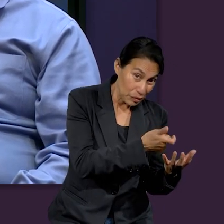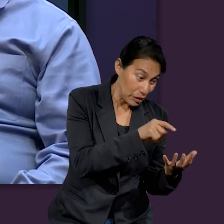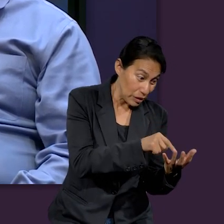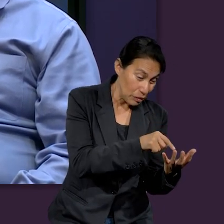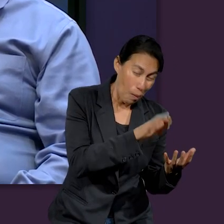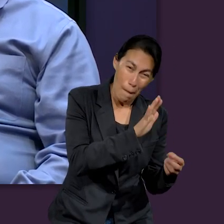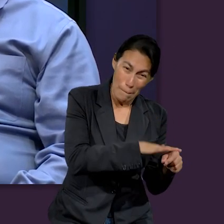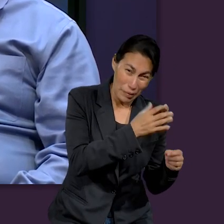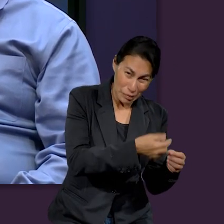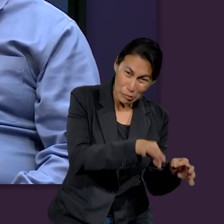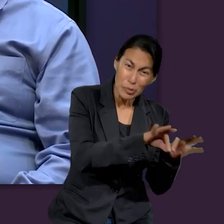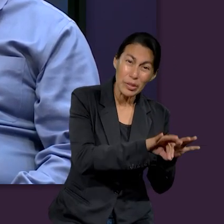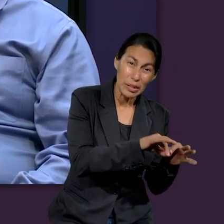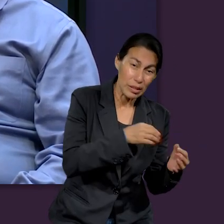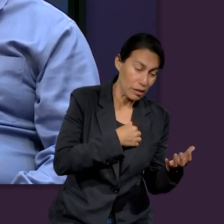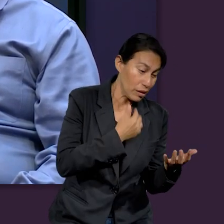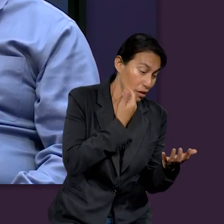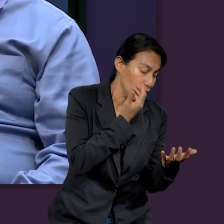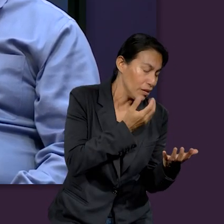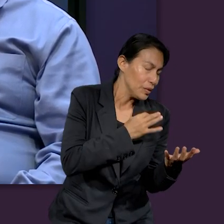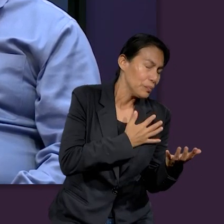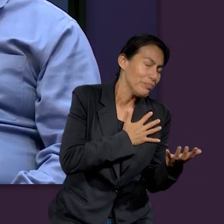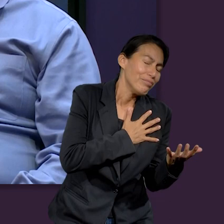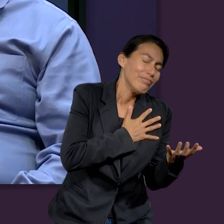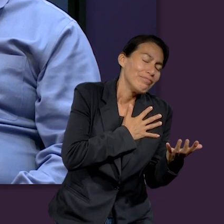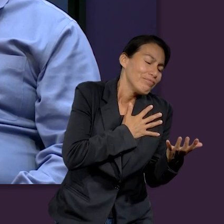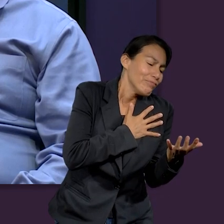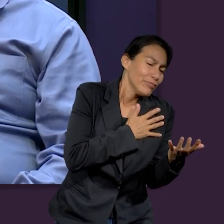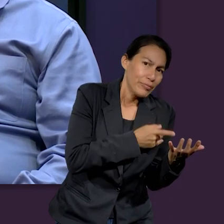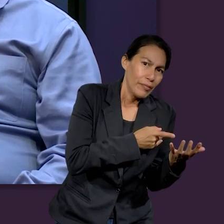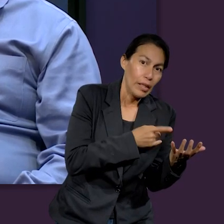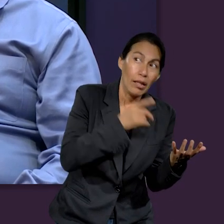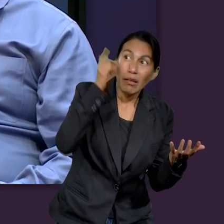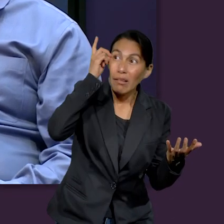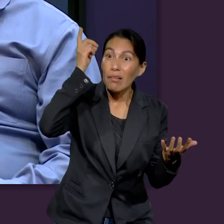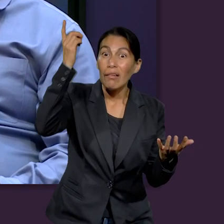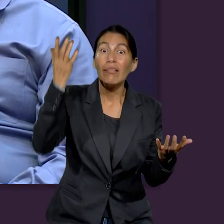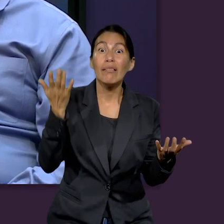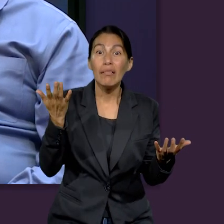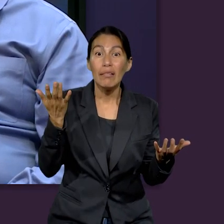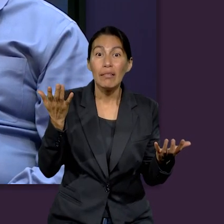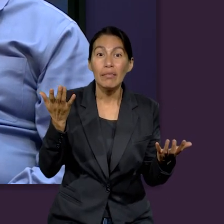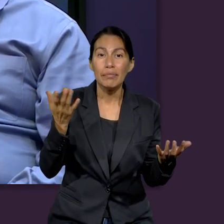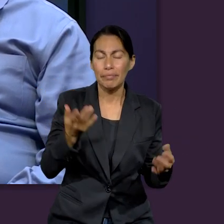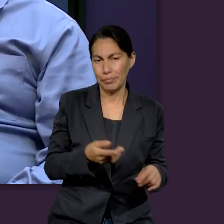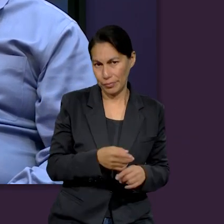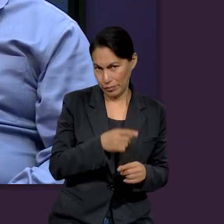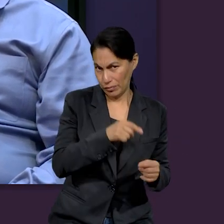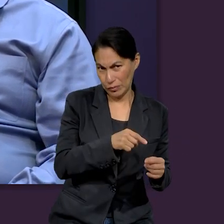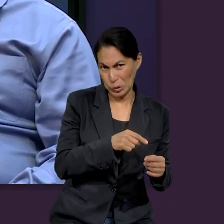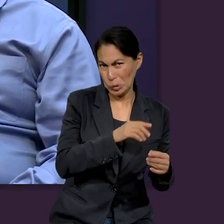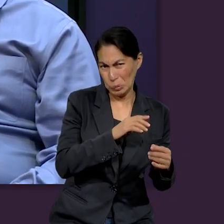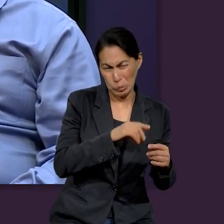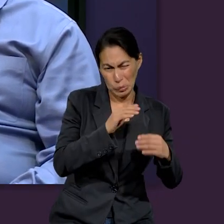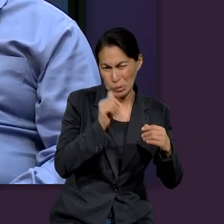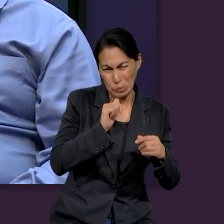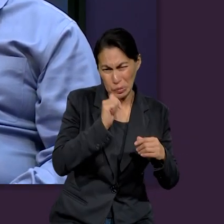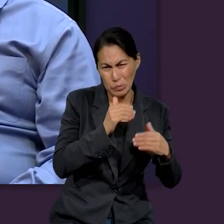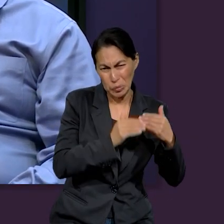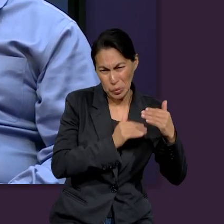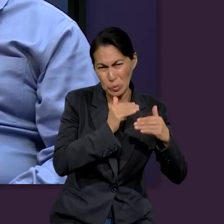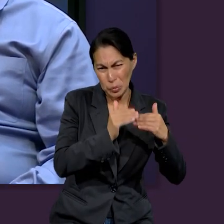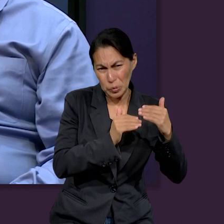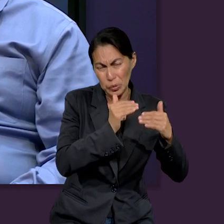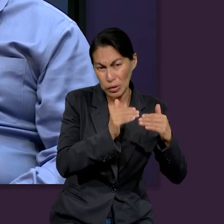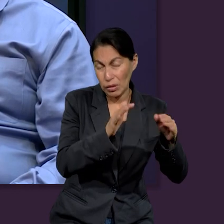Entonces, si recordamos qué es el dinero, pues el dinero es más que nada una idea, porque vemos que a lo largo de la historia